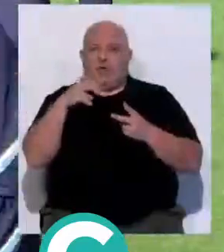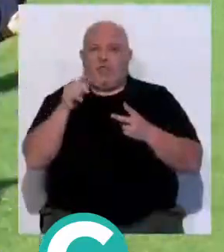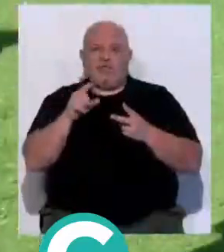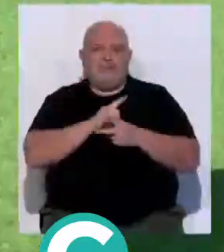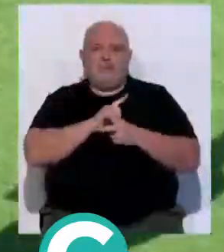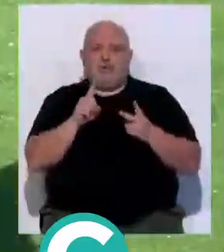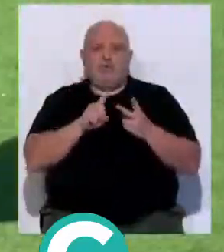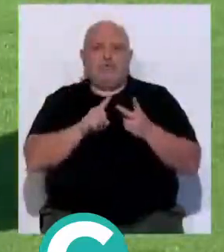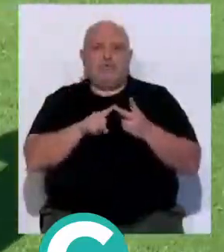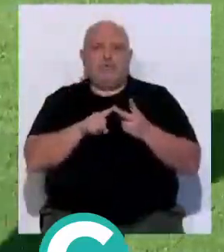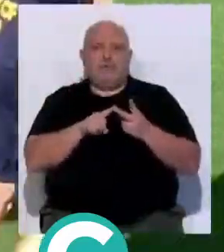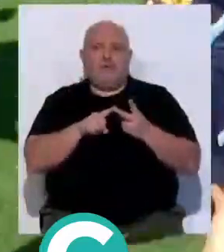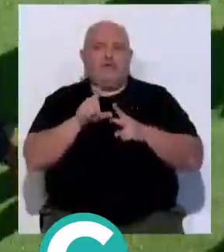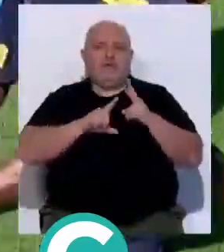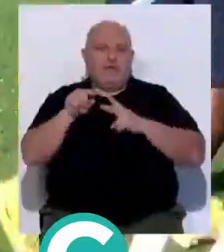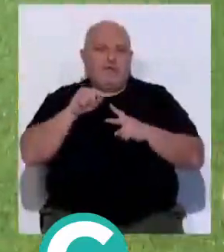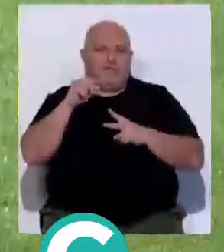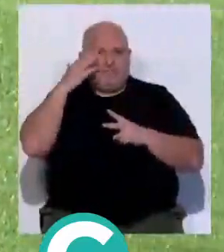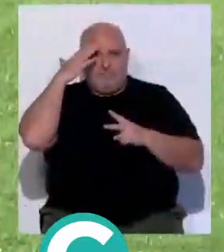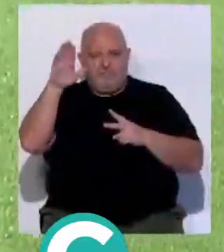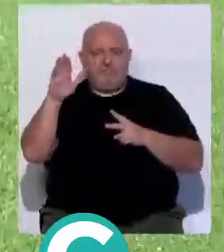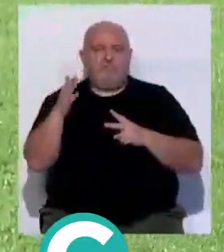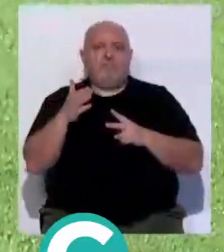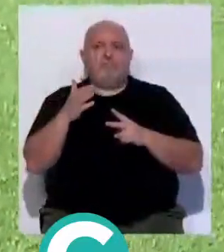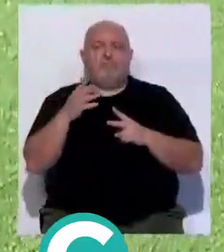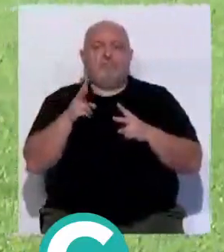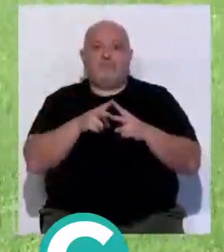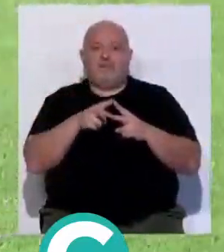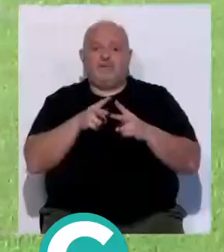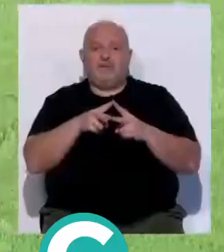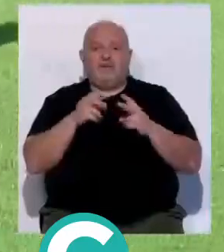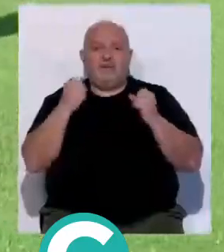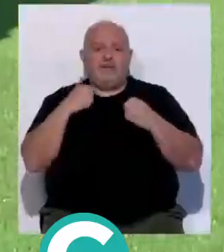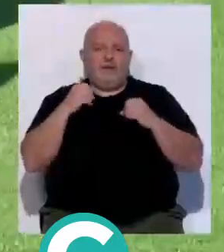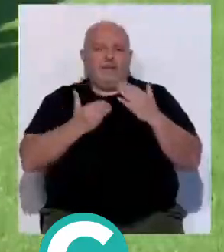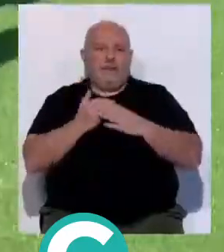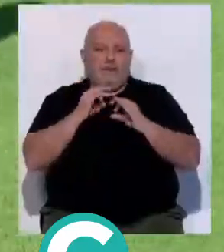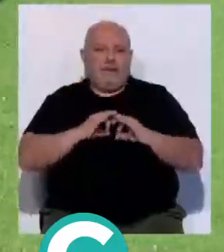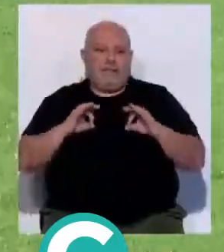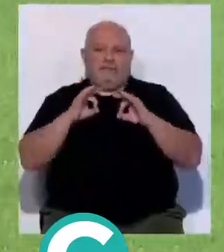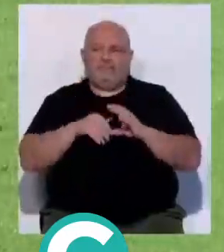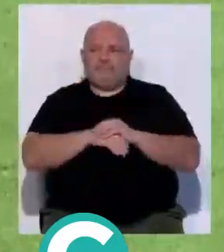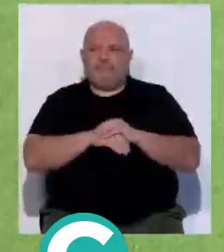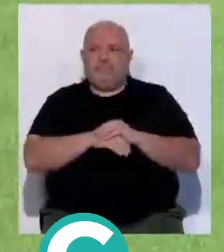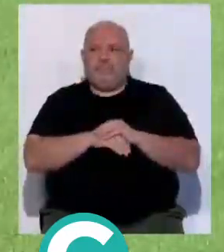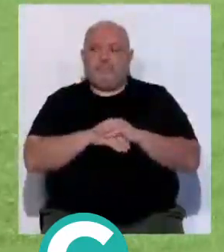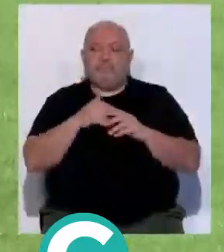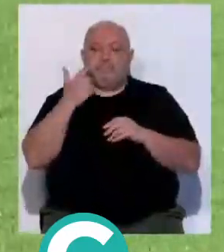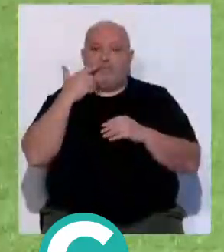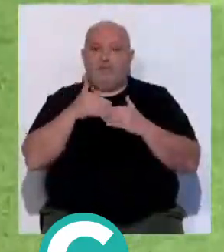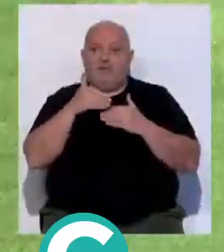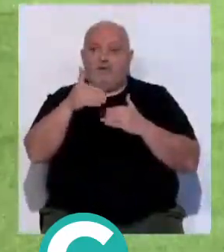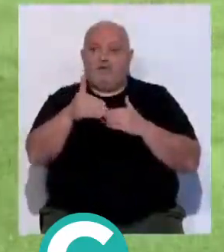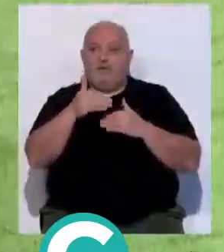que estaba también con su selección, ninguno de los dos entrenó esta mañana. Pues vamos a ver las